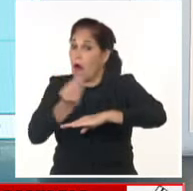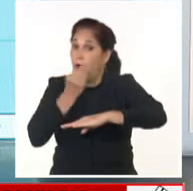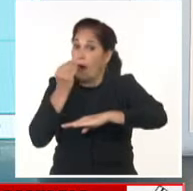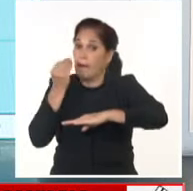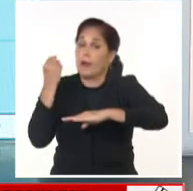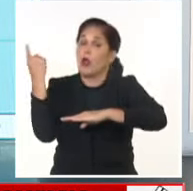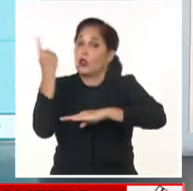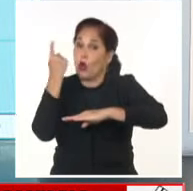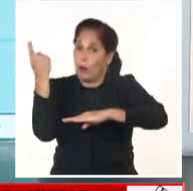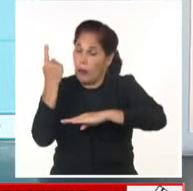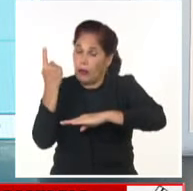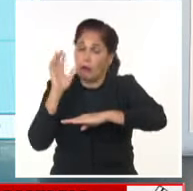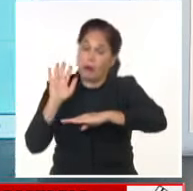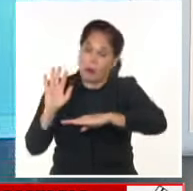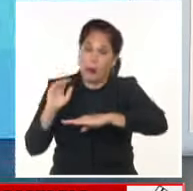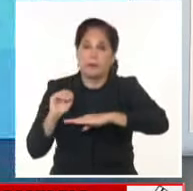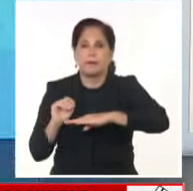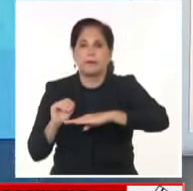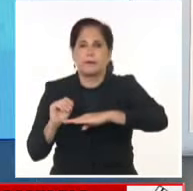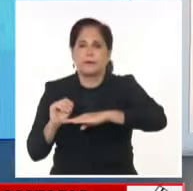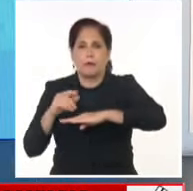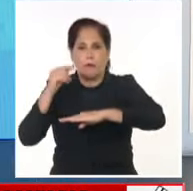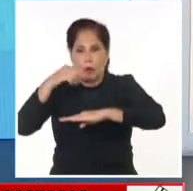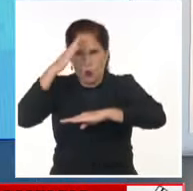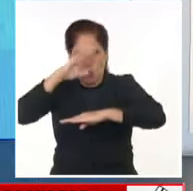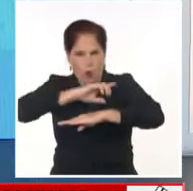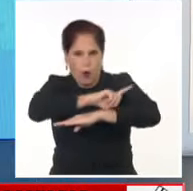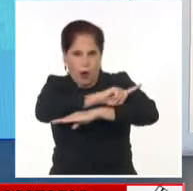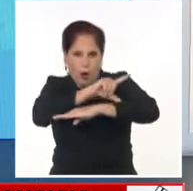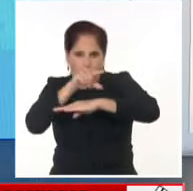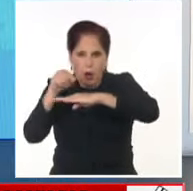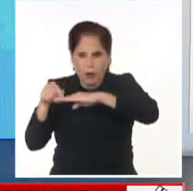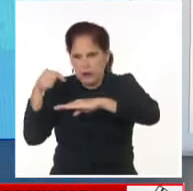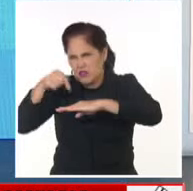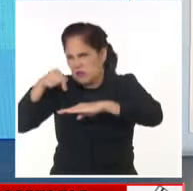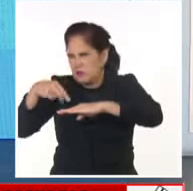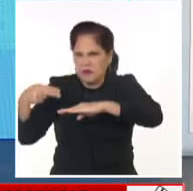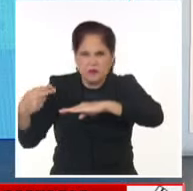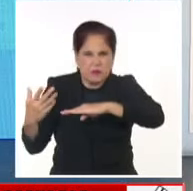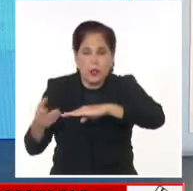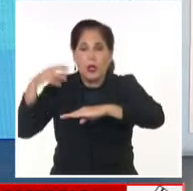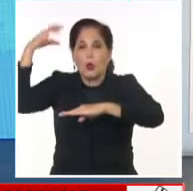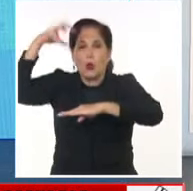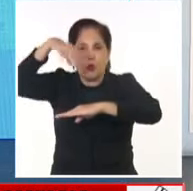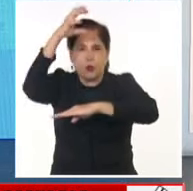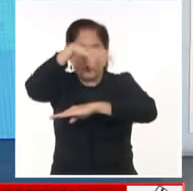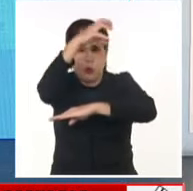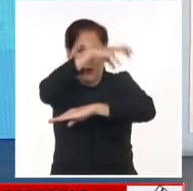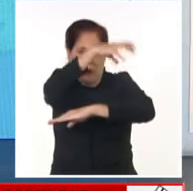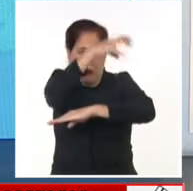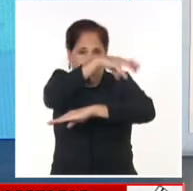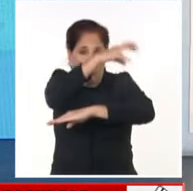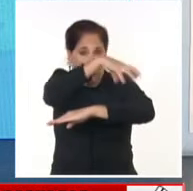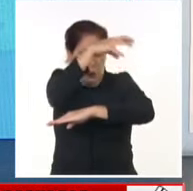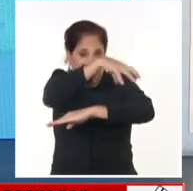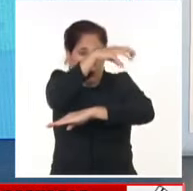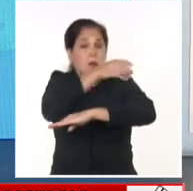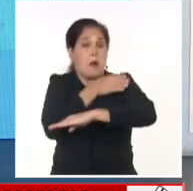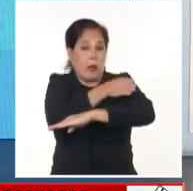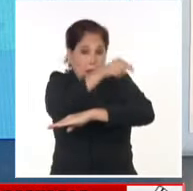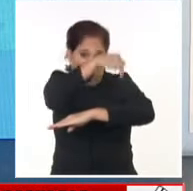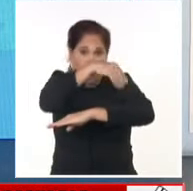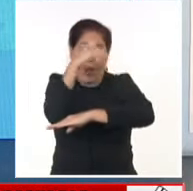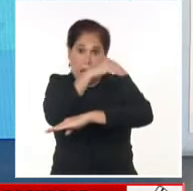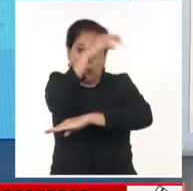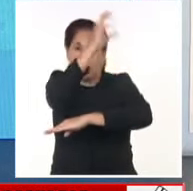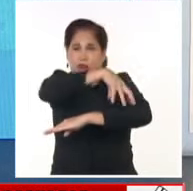tormenta tropical. En el país, lo que ha estado ocurriendo, pues durante las últimas horas, les decía que lluvias en la parte oriental del país que se van a mantener para la tarde de hoy,